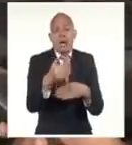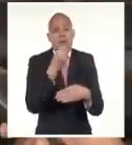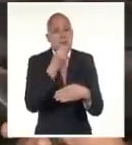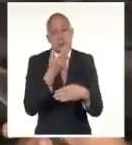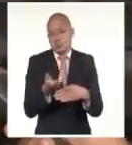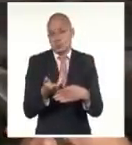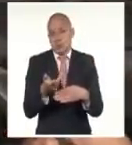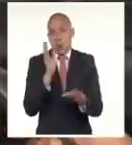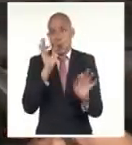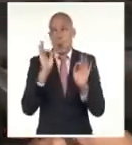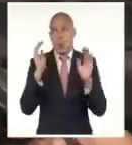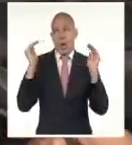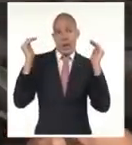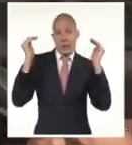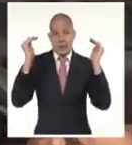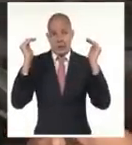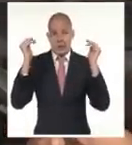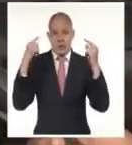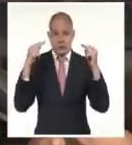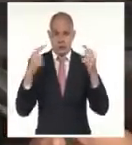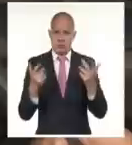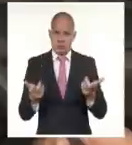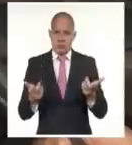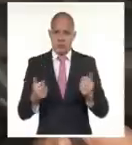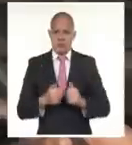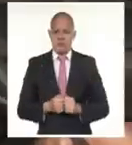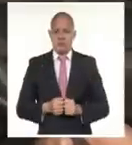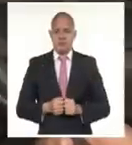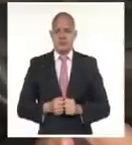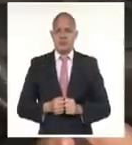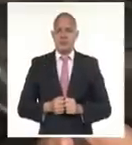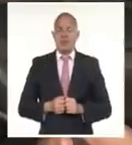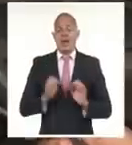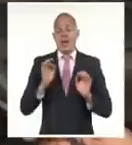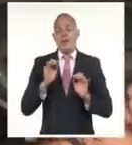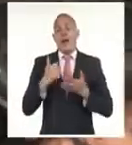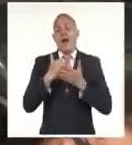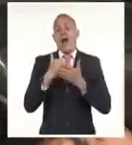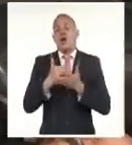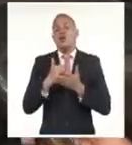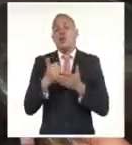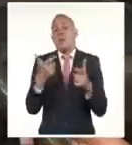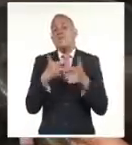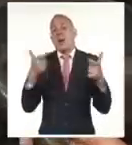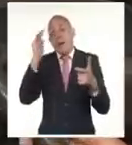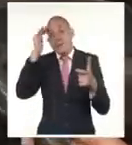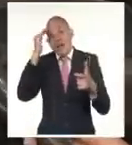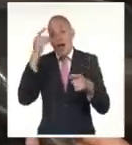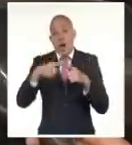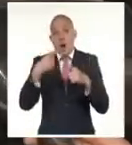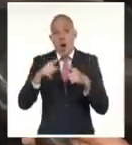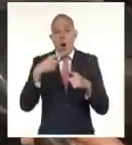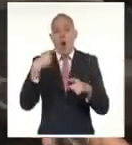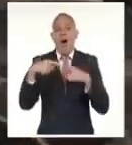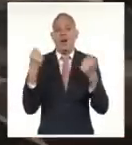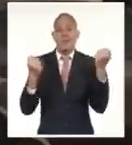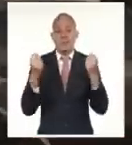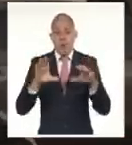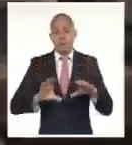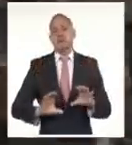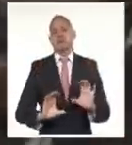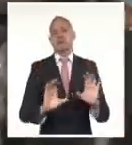aun cuando se hacen con las máquinas, en función de eliminar la mayor cantidad de escombros y que ellos puedan luego hacerle el trabajo manual.